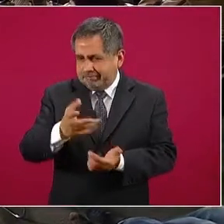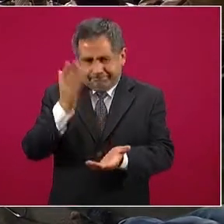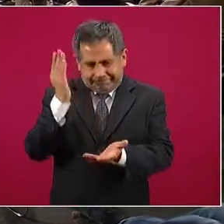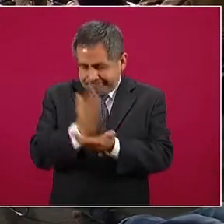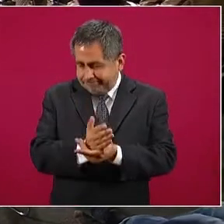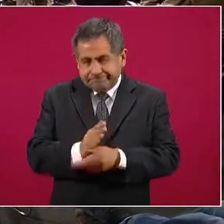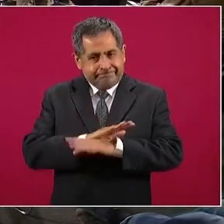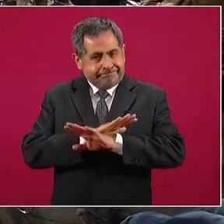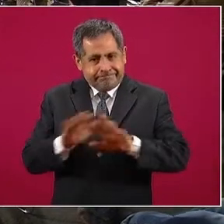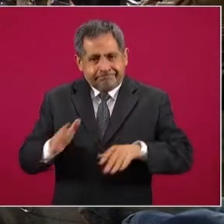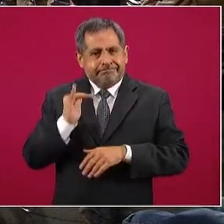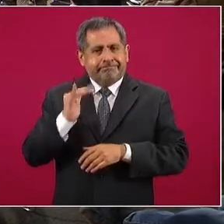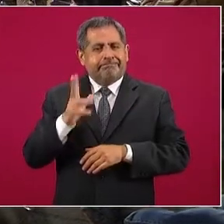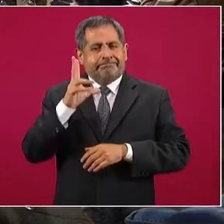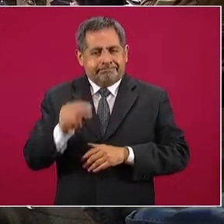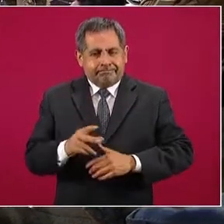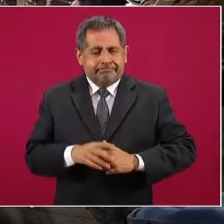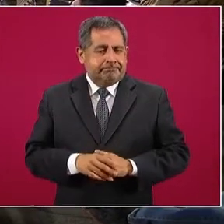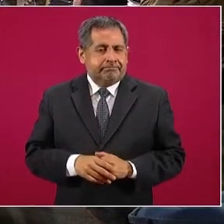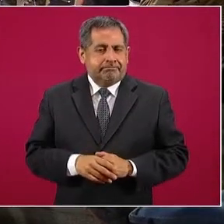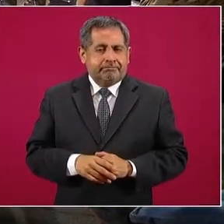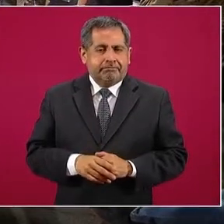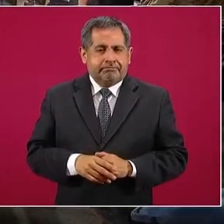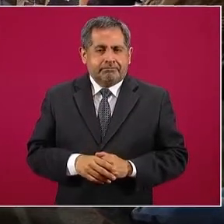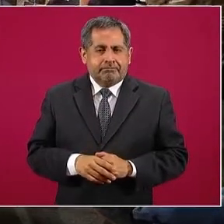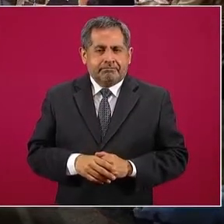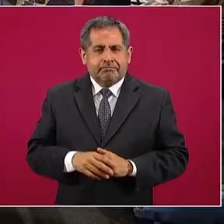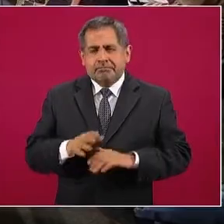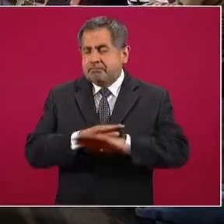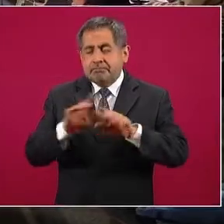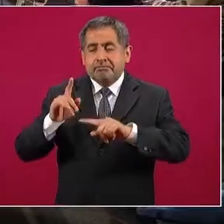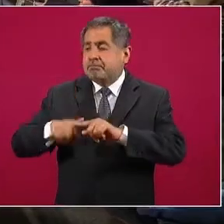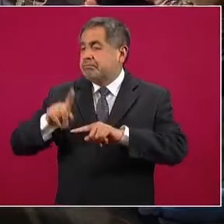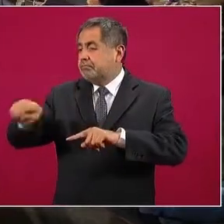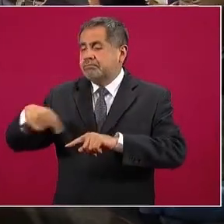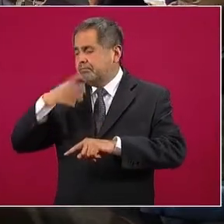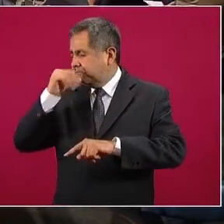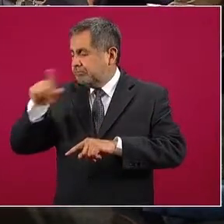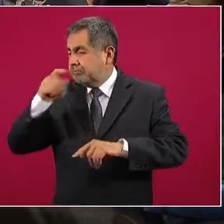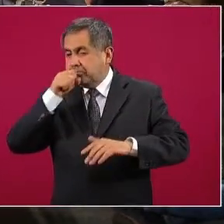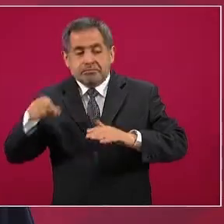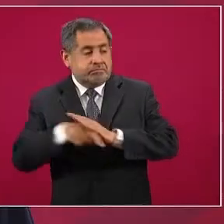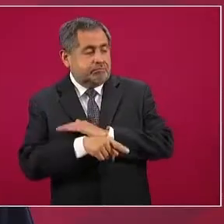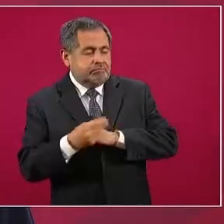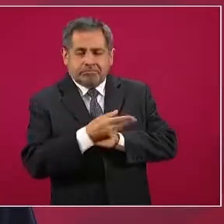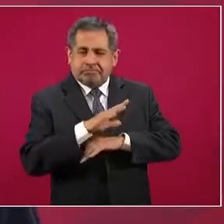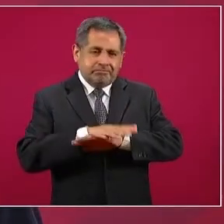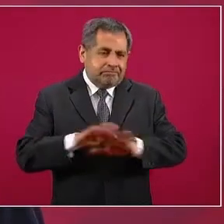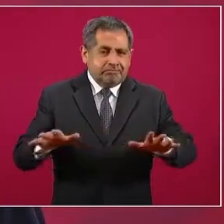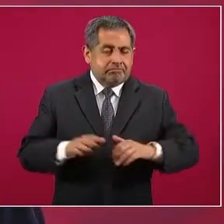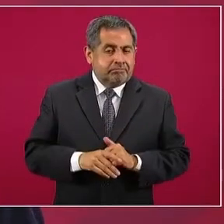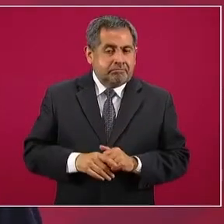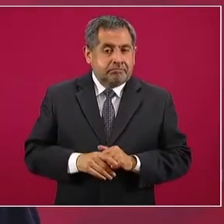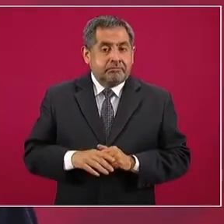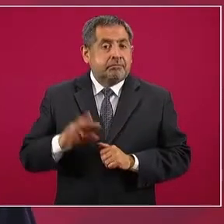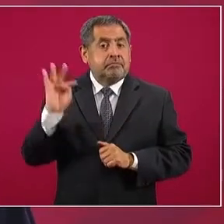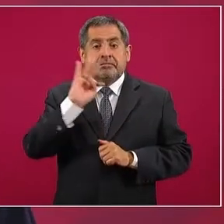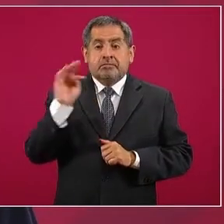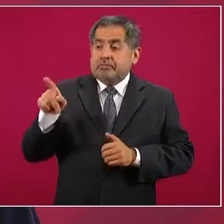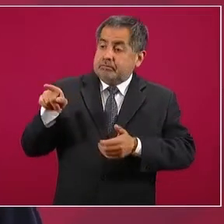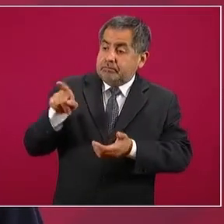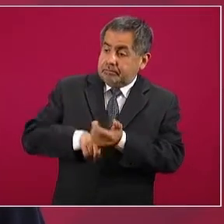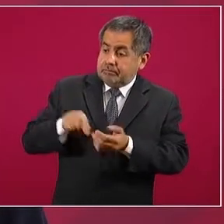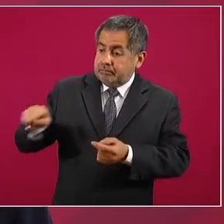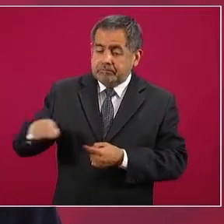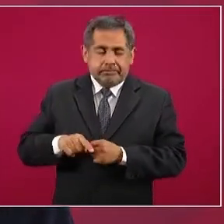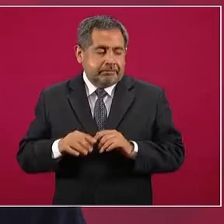terminó, sea quien sea, si se miente y se